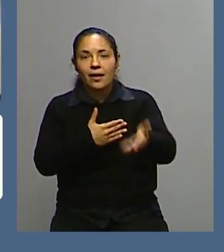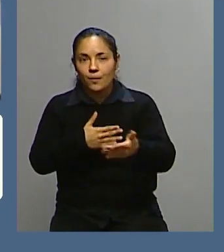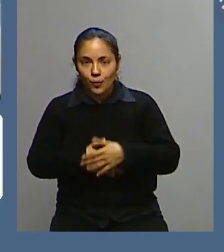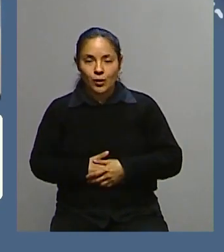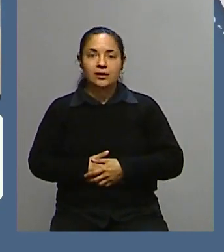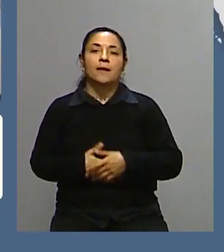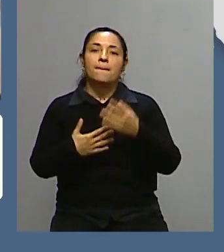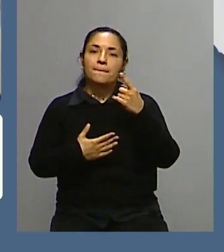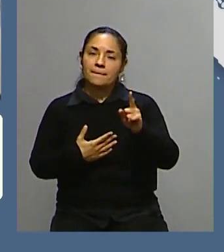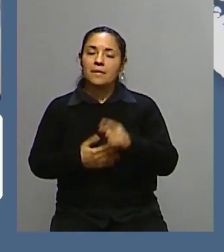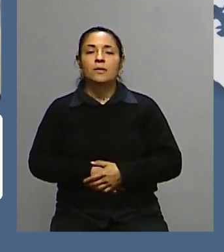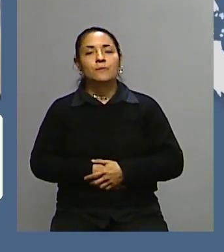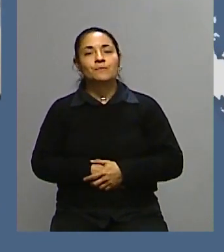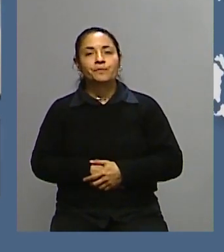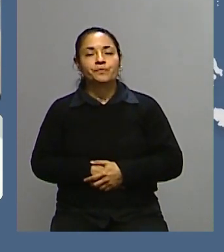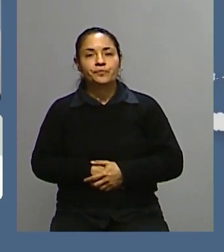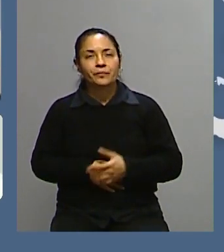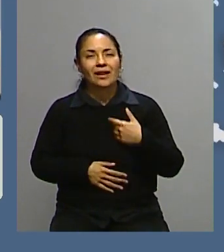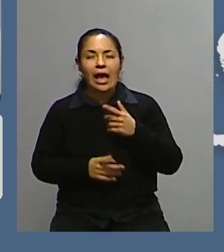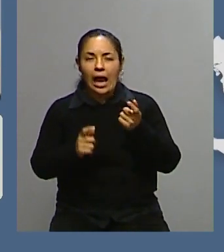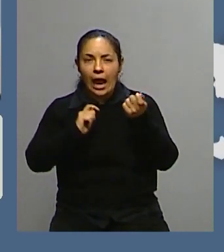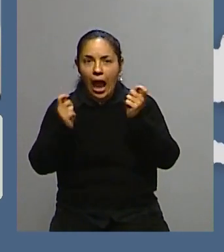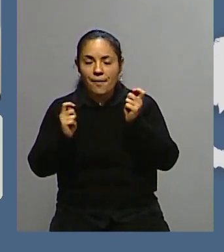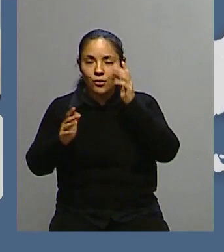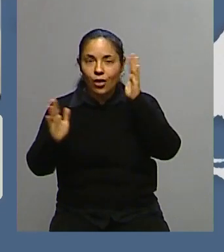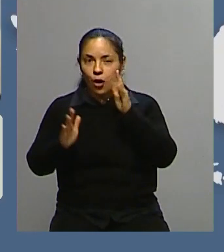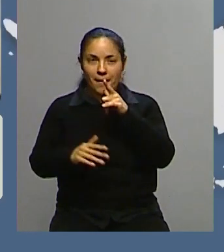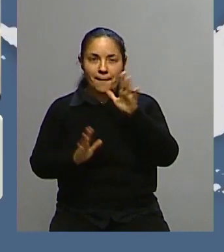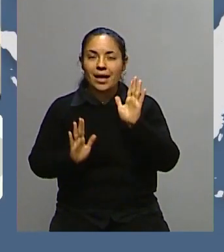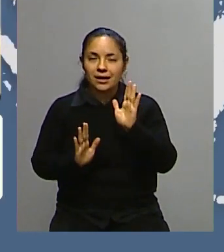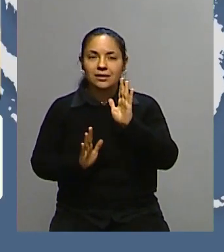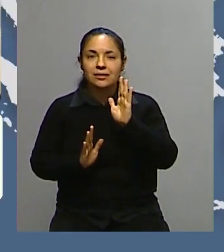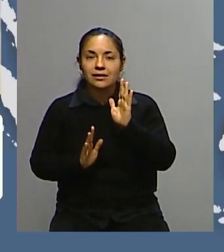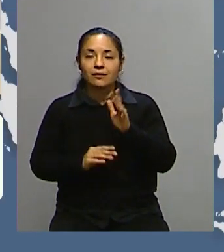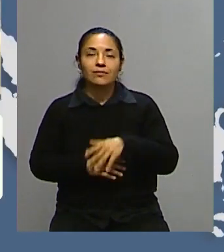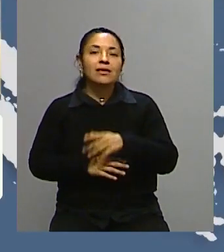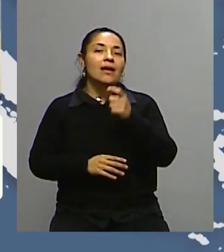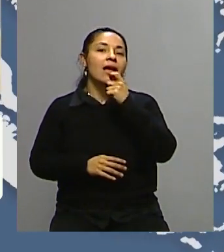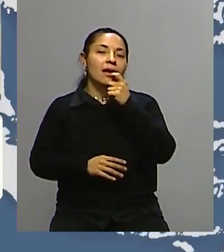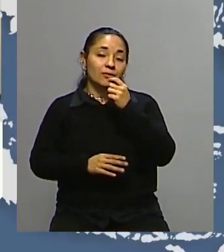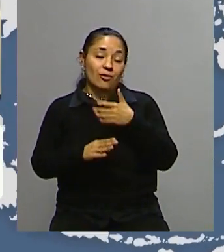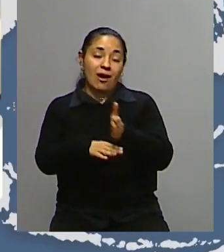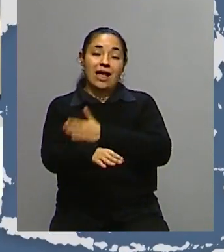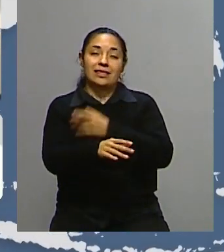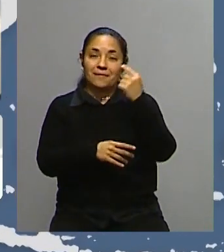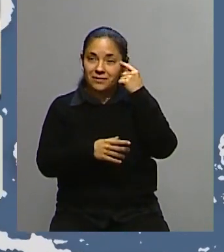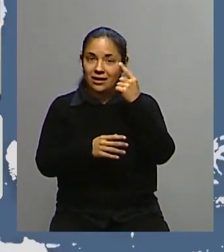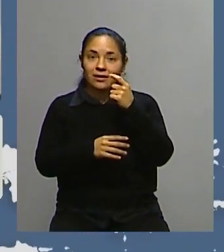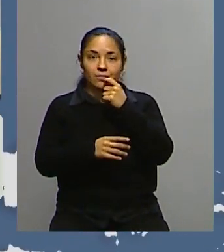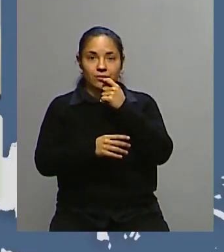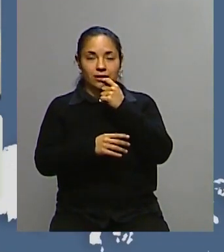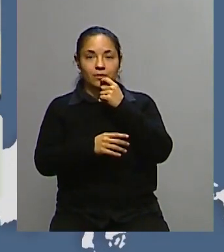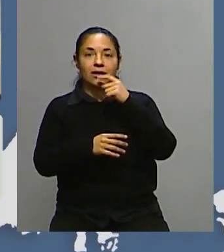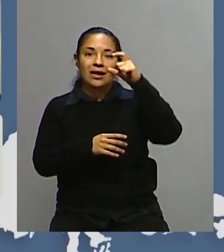con algunos cambios de planes. Por ejemplo, murió en